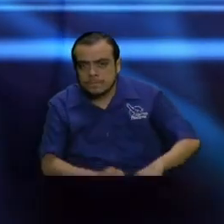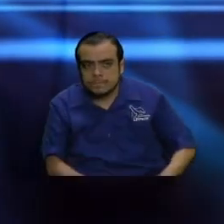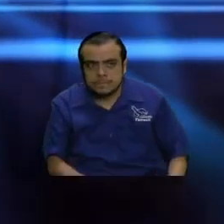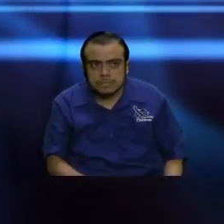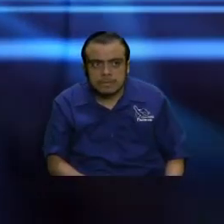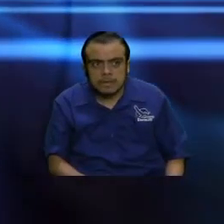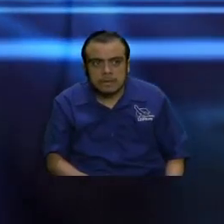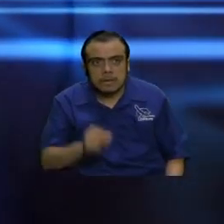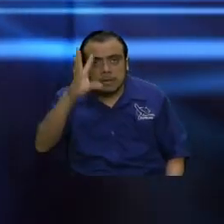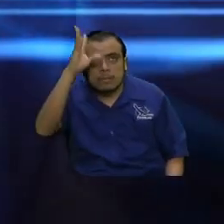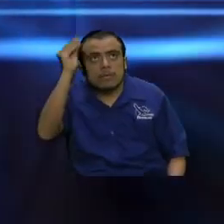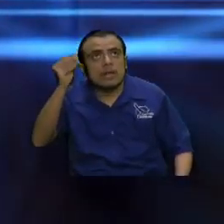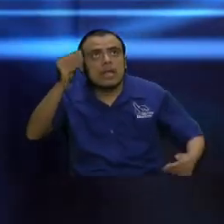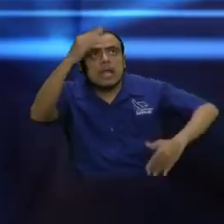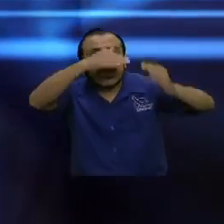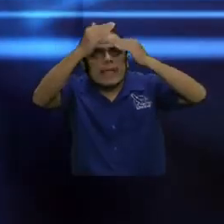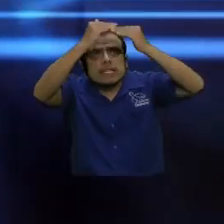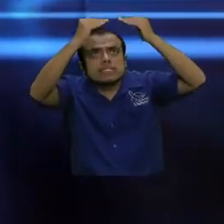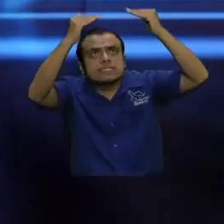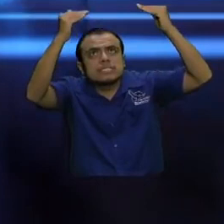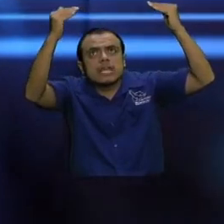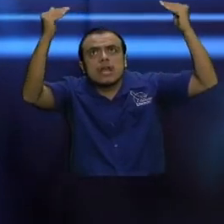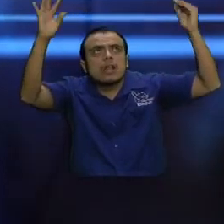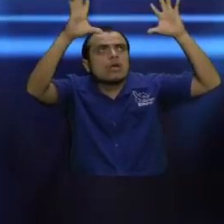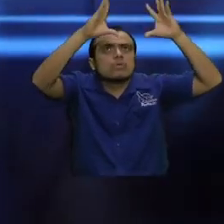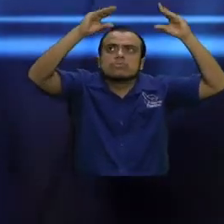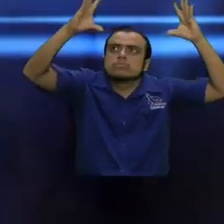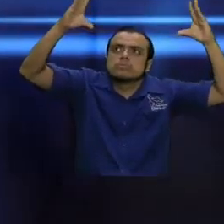porque el cielo tiene arreboles